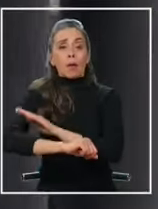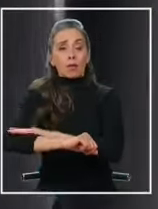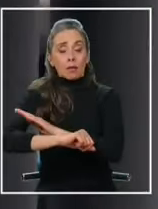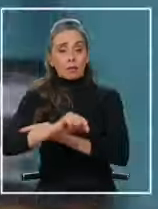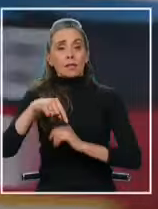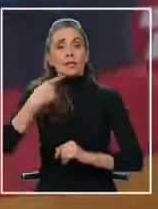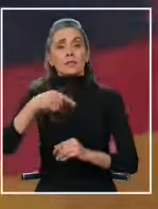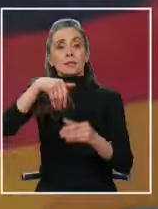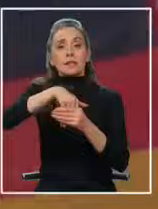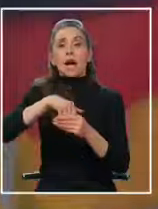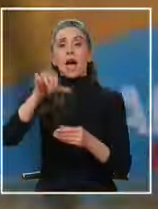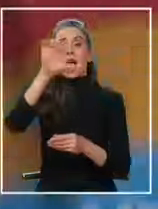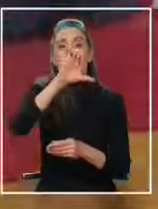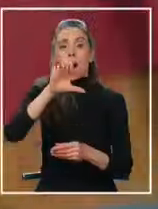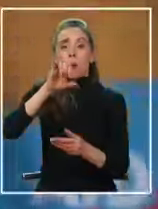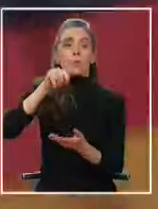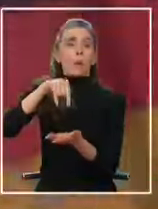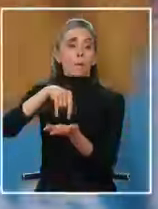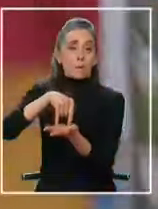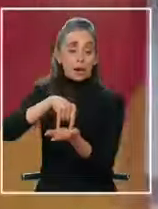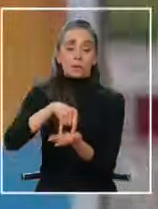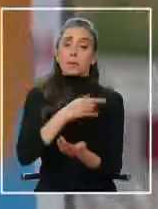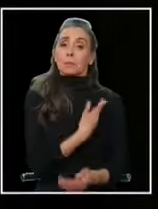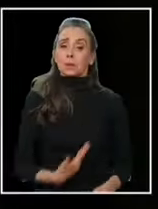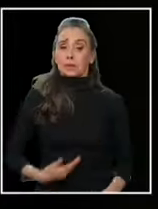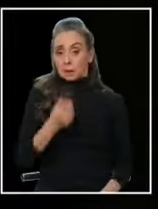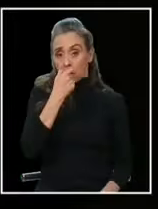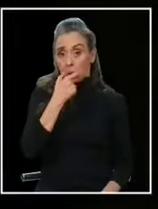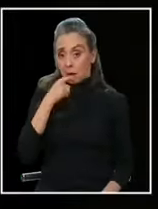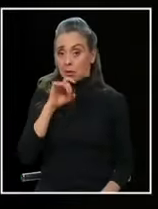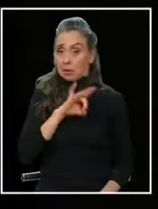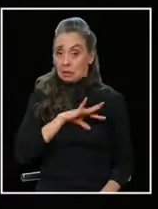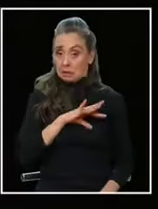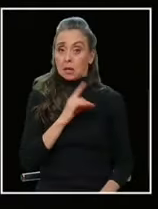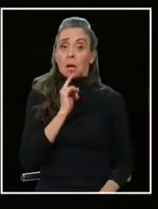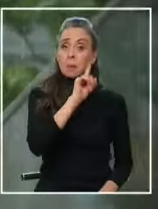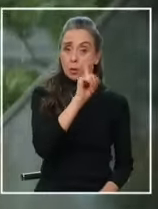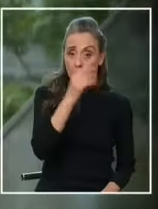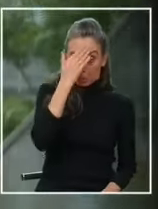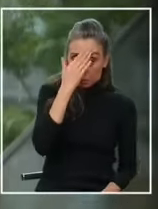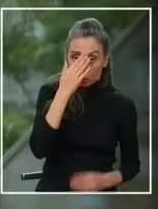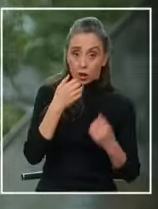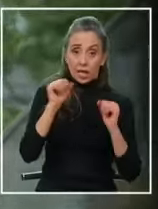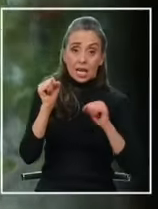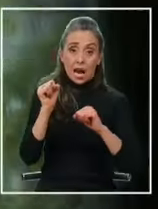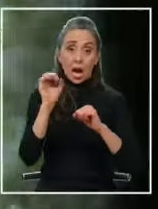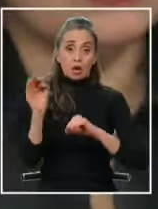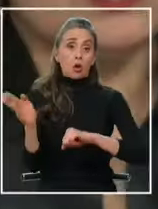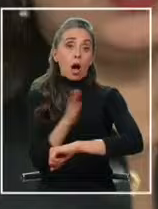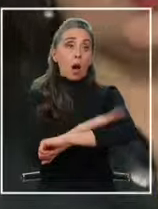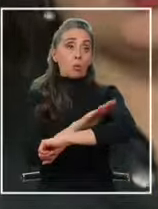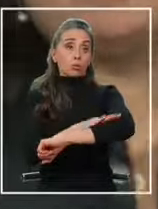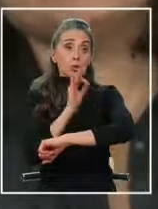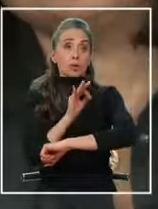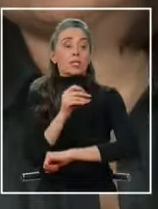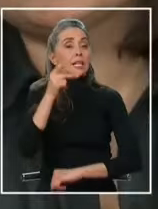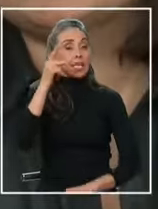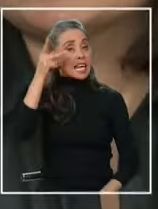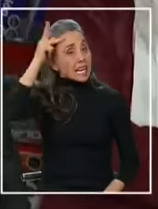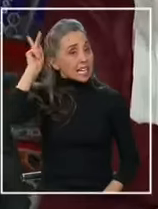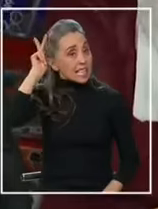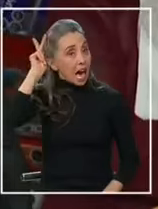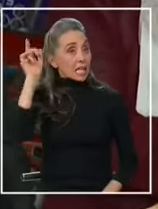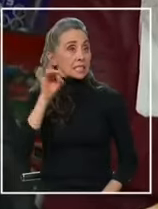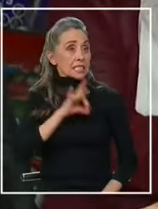elecciones del Europarlamento Al mandatario chileno se le consultó si esto le preocupa apuntando a la figura de José Antonio Kass